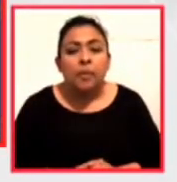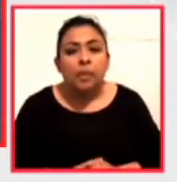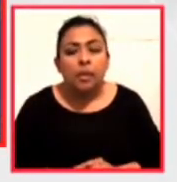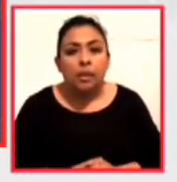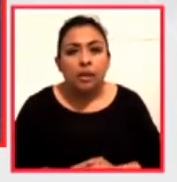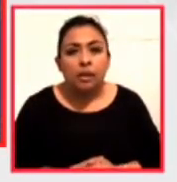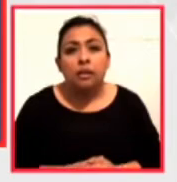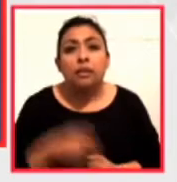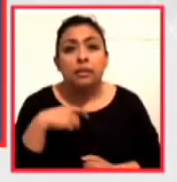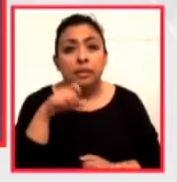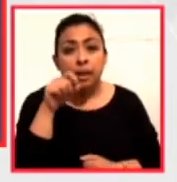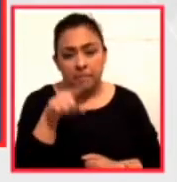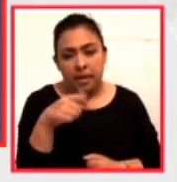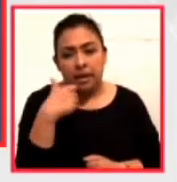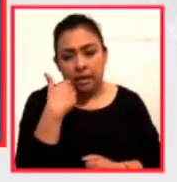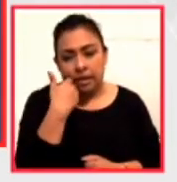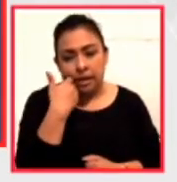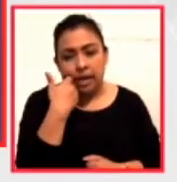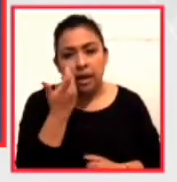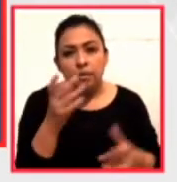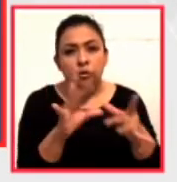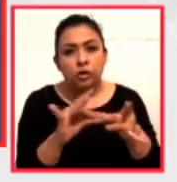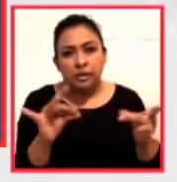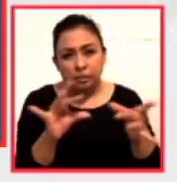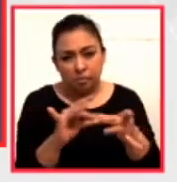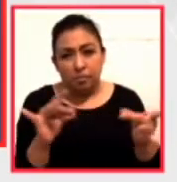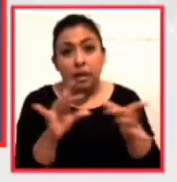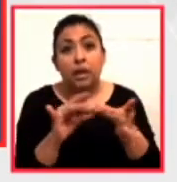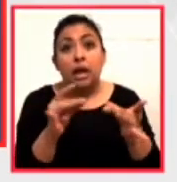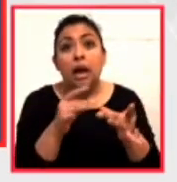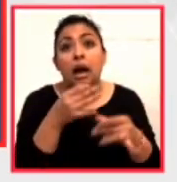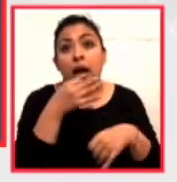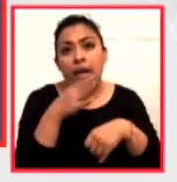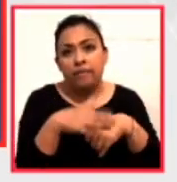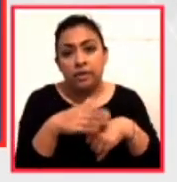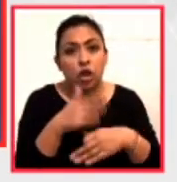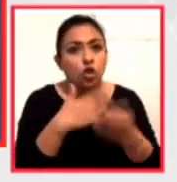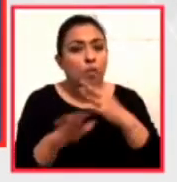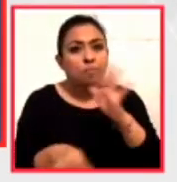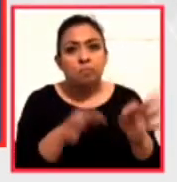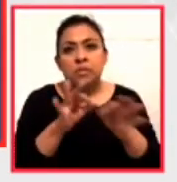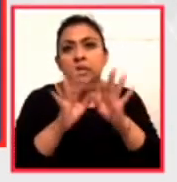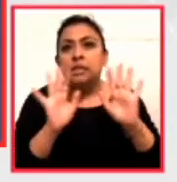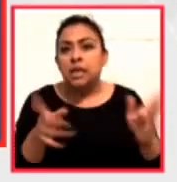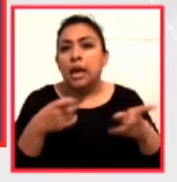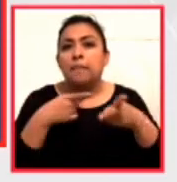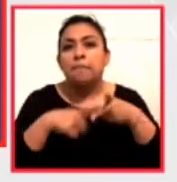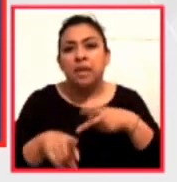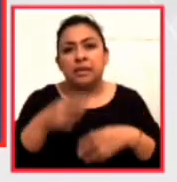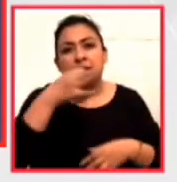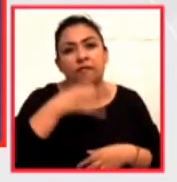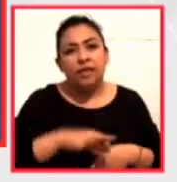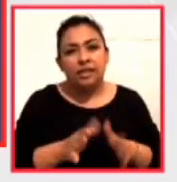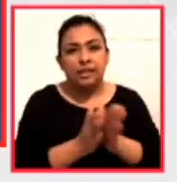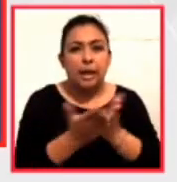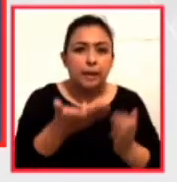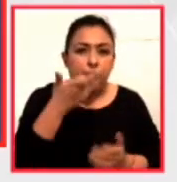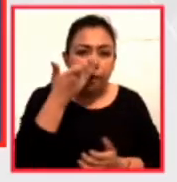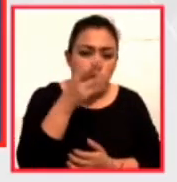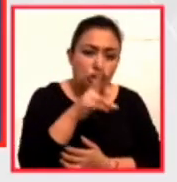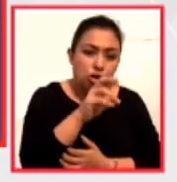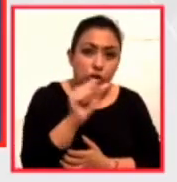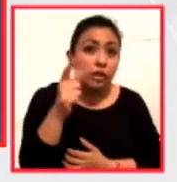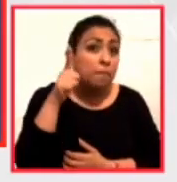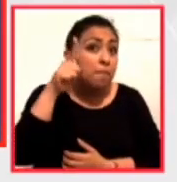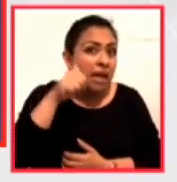Y también les queremos platicar y anticipar otras cosas. Todo está listo para que arranque ya la fiesta del libro y la rosa mañana, la